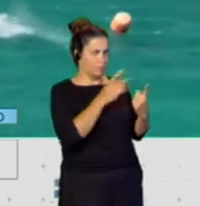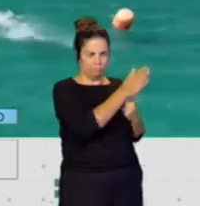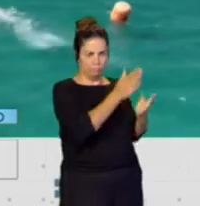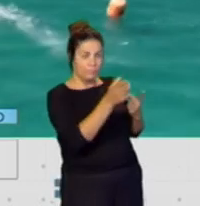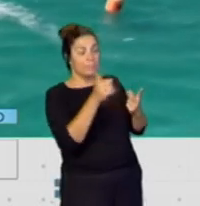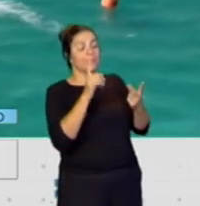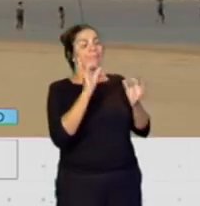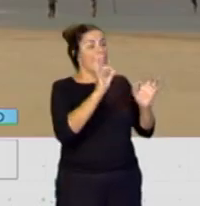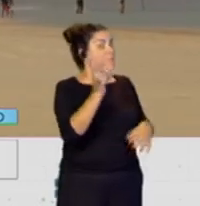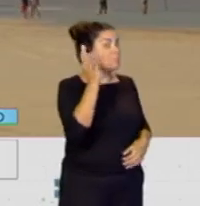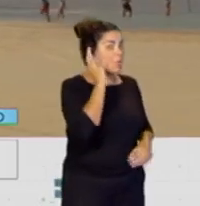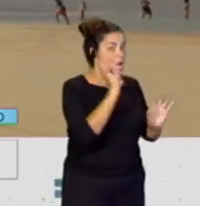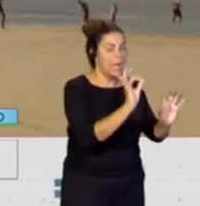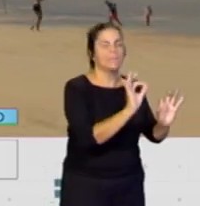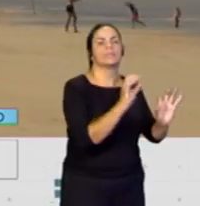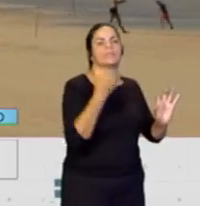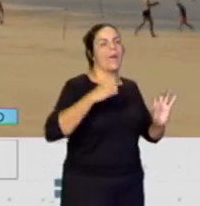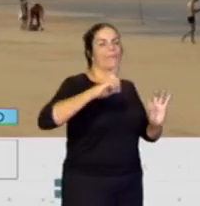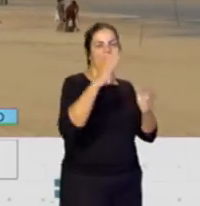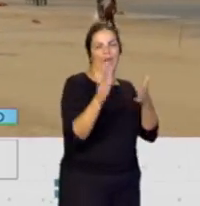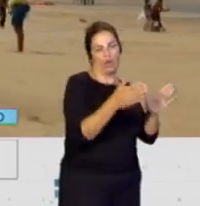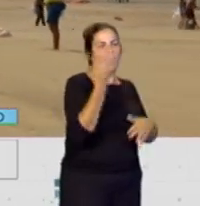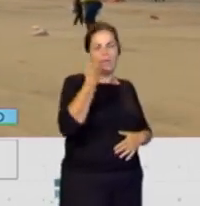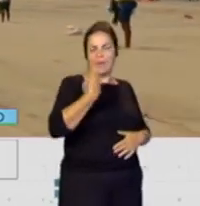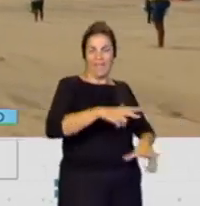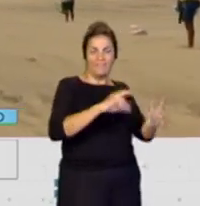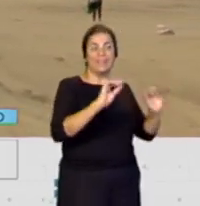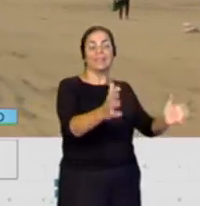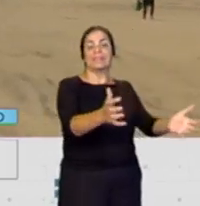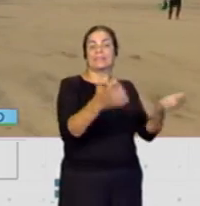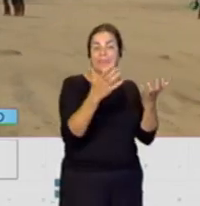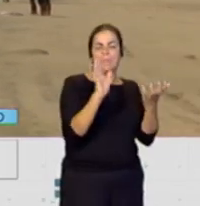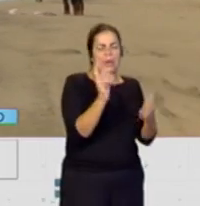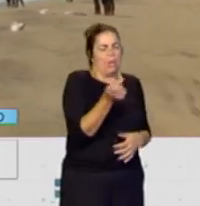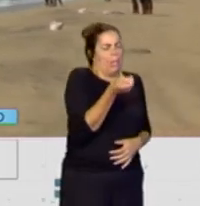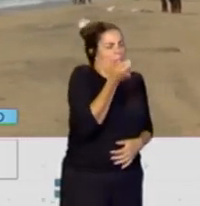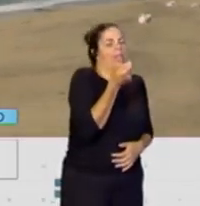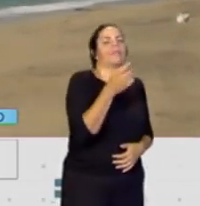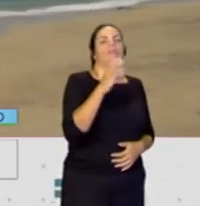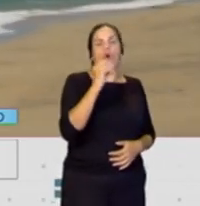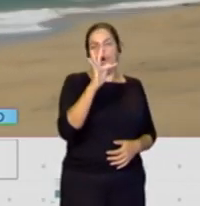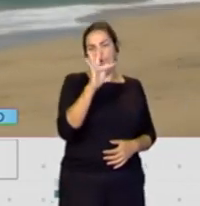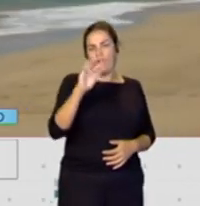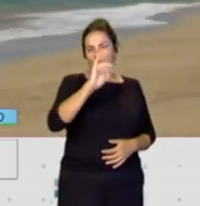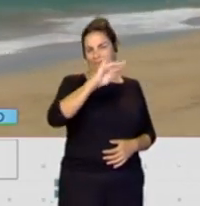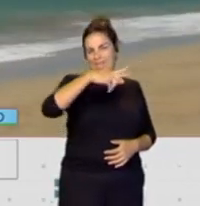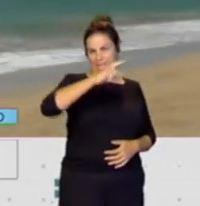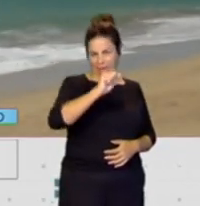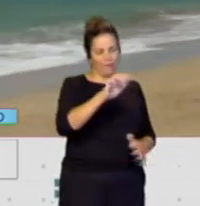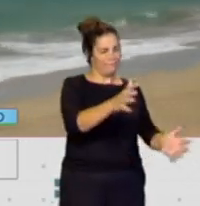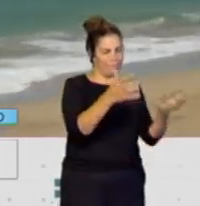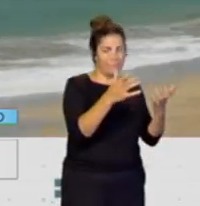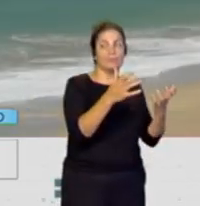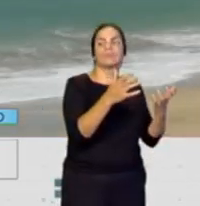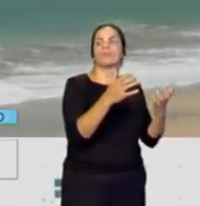disciplina de mujeres ya terminamos la primera ronda ayer y ganó, pero muy, muy justo, Saraquita Ofringa. Y ella está